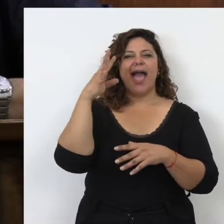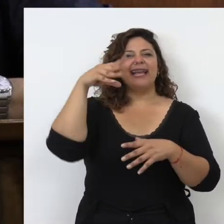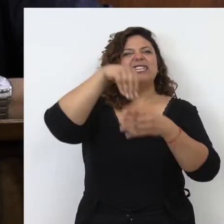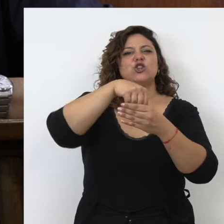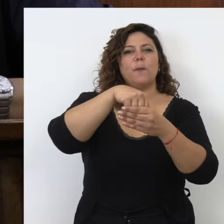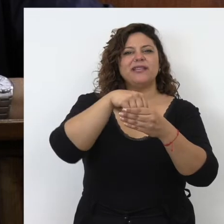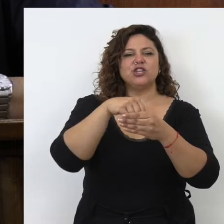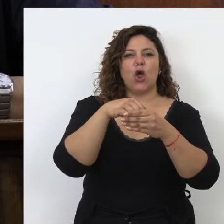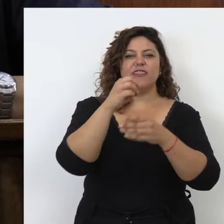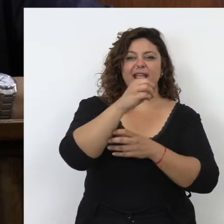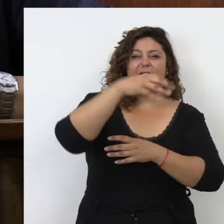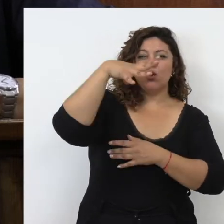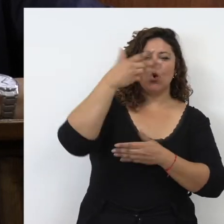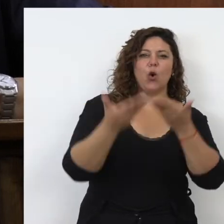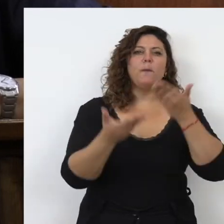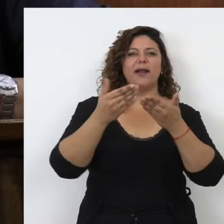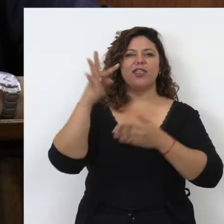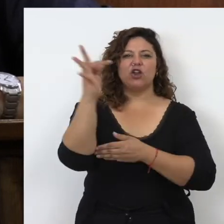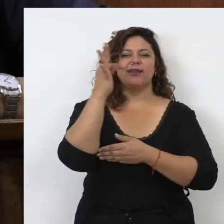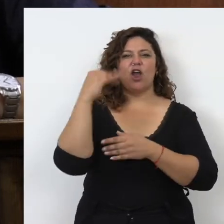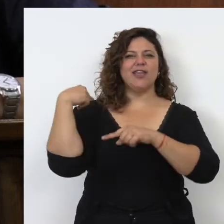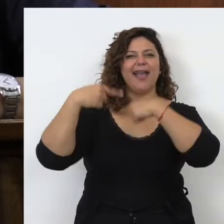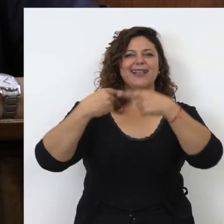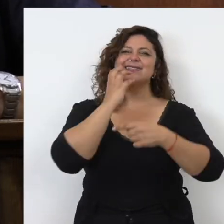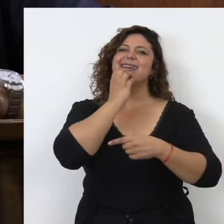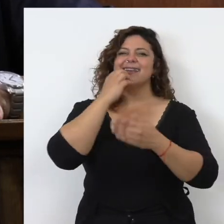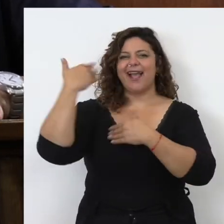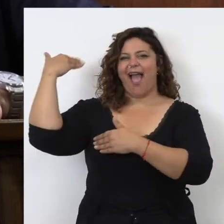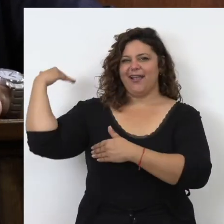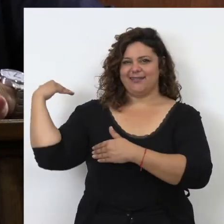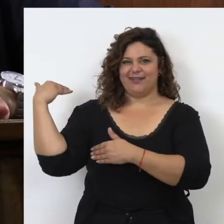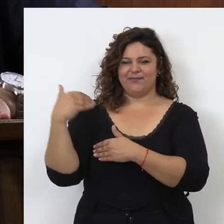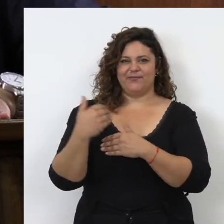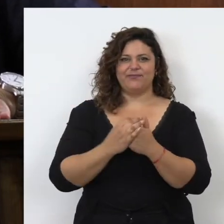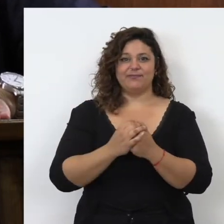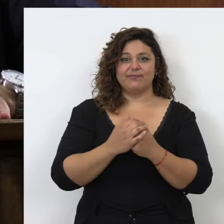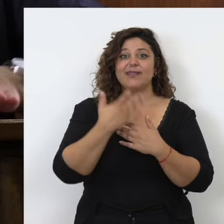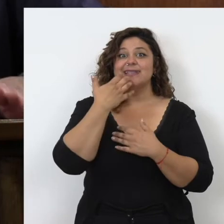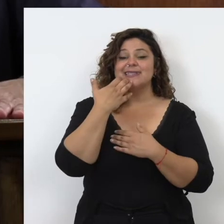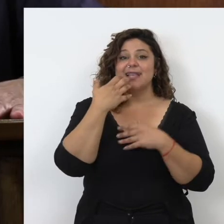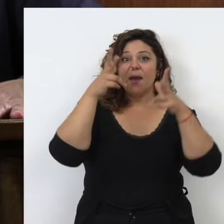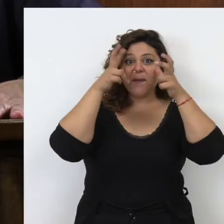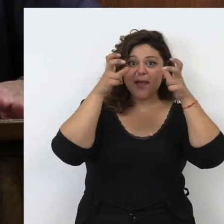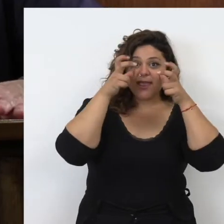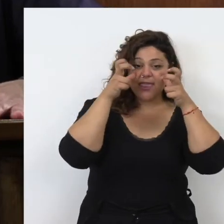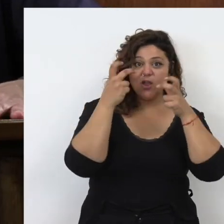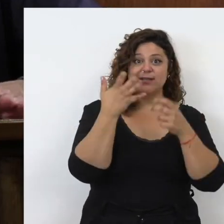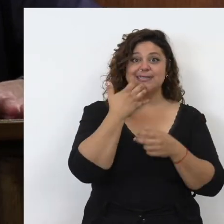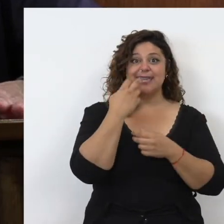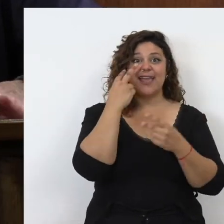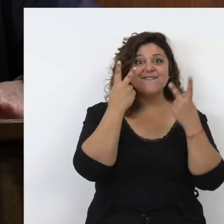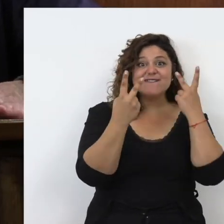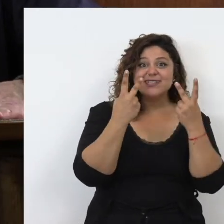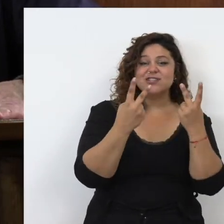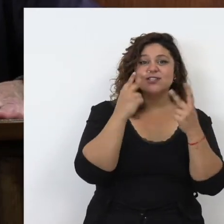intromisión de la luz frente a las teorías clásicas griegas extromisionistas. Es decir, si la percepción visual, la